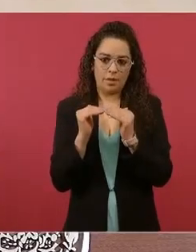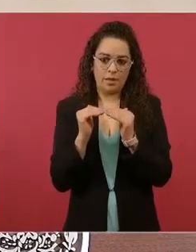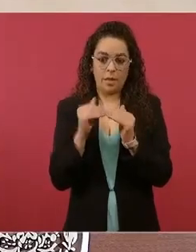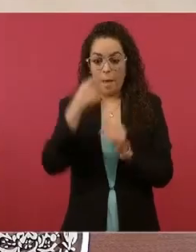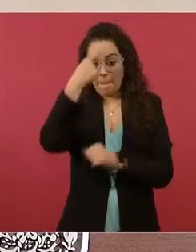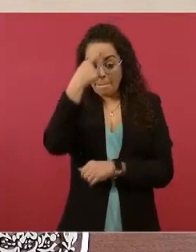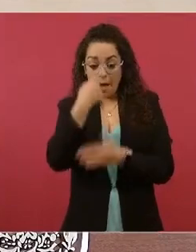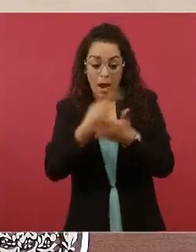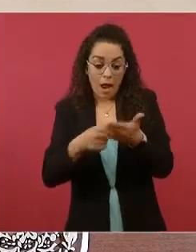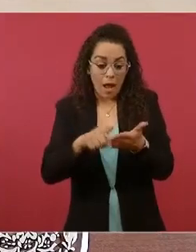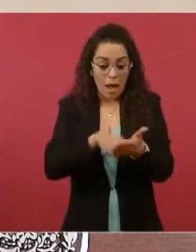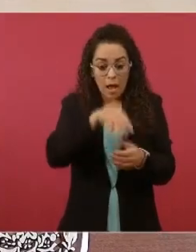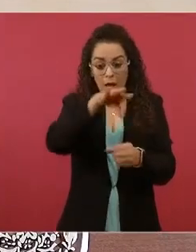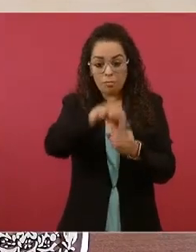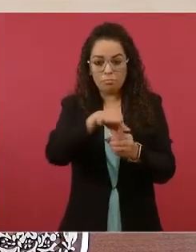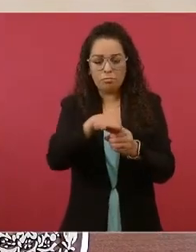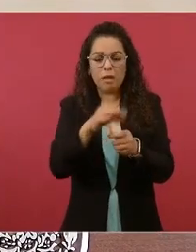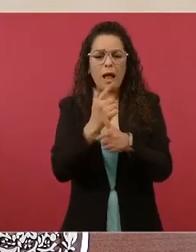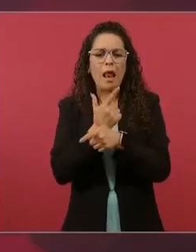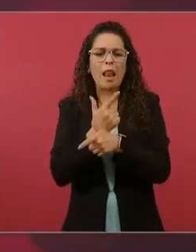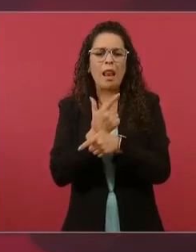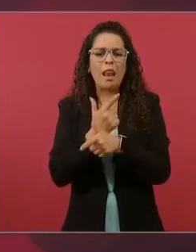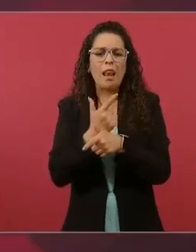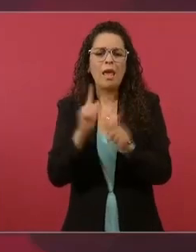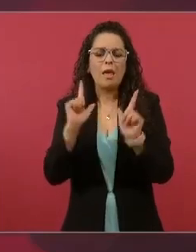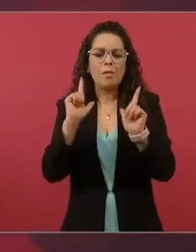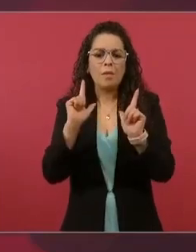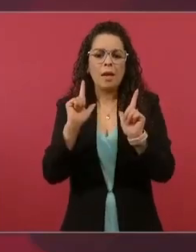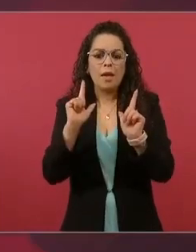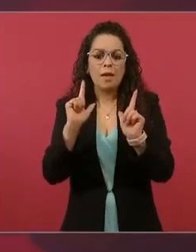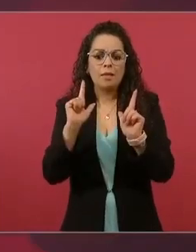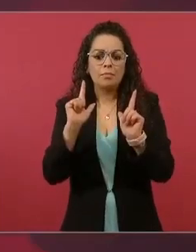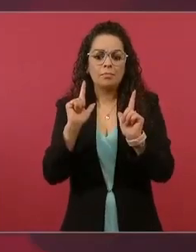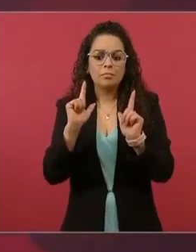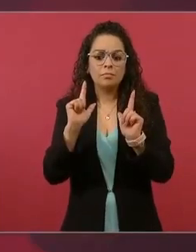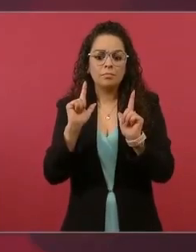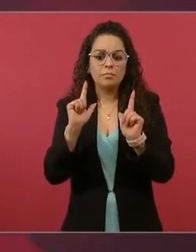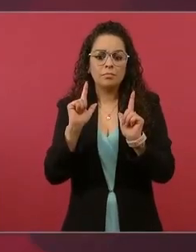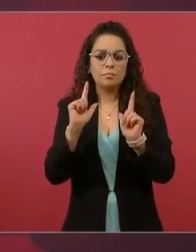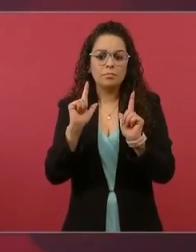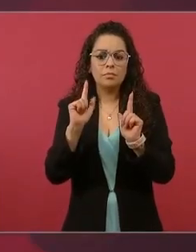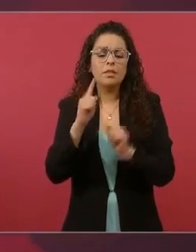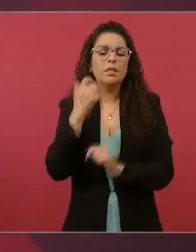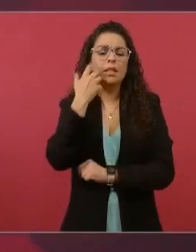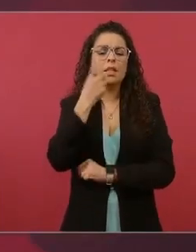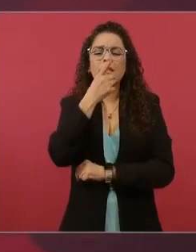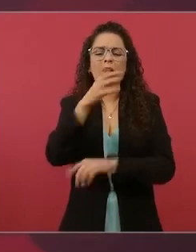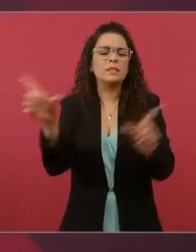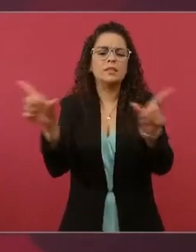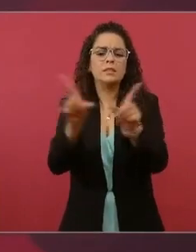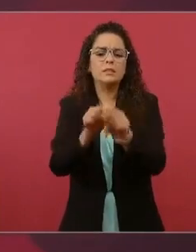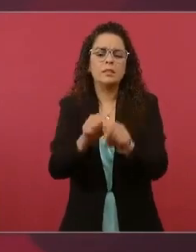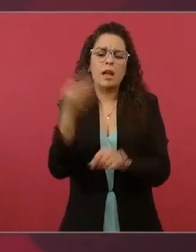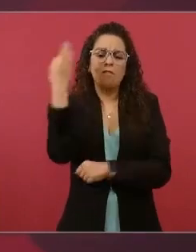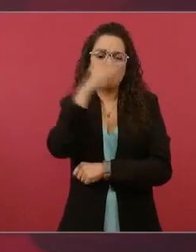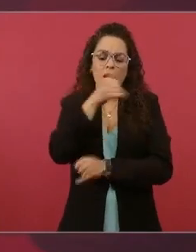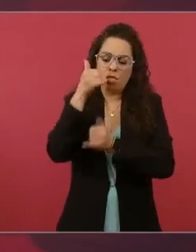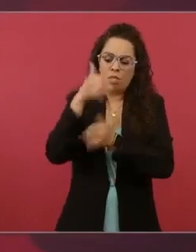que no haya fraude electoral. Que podamos